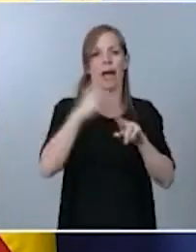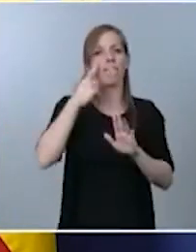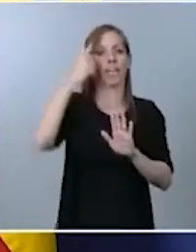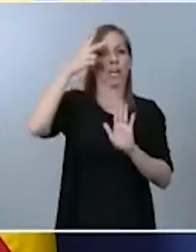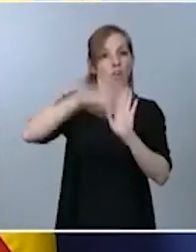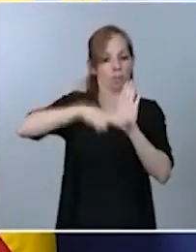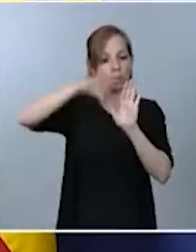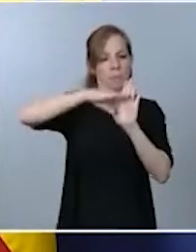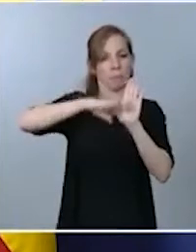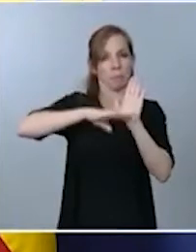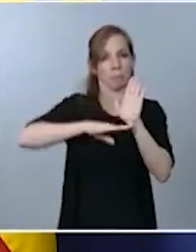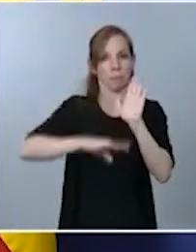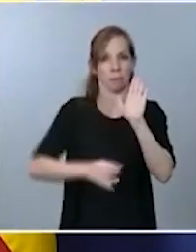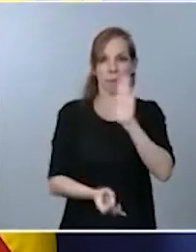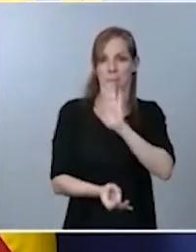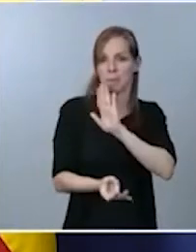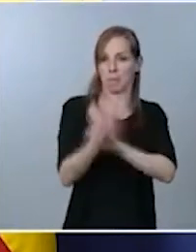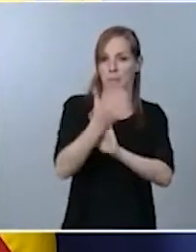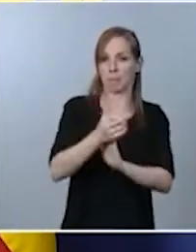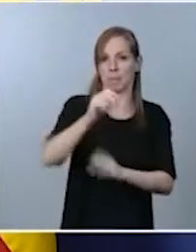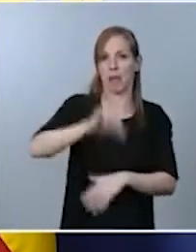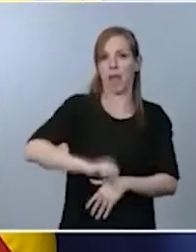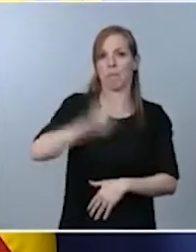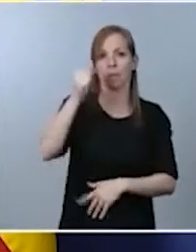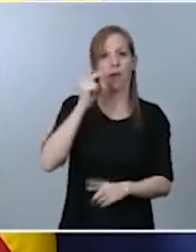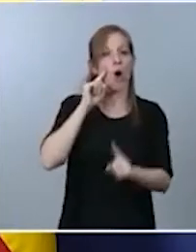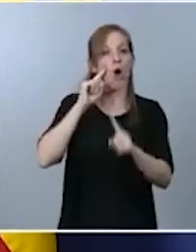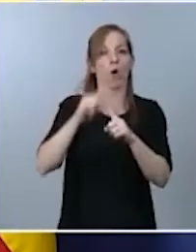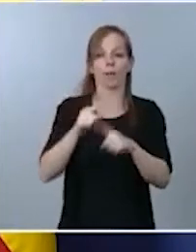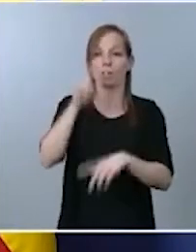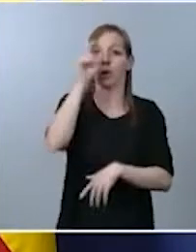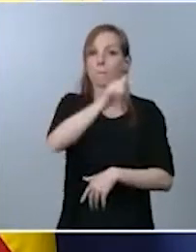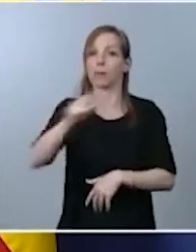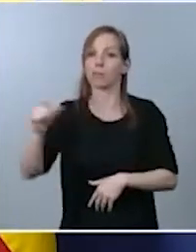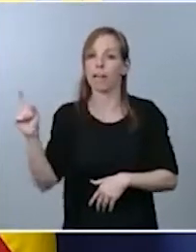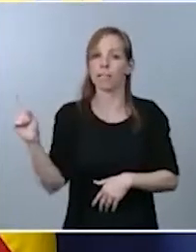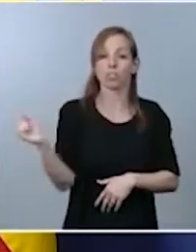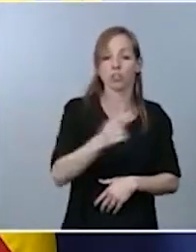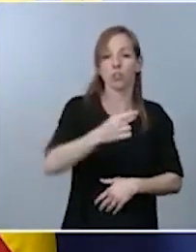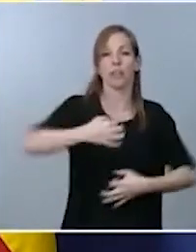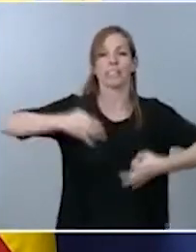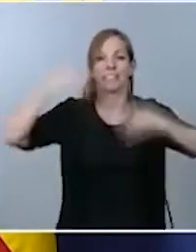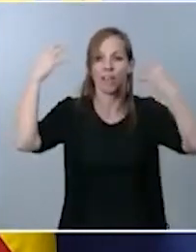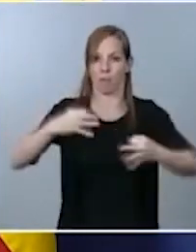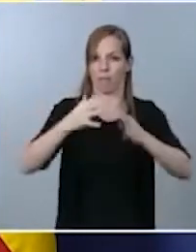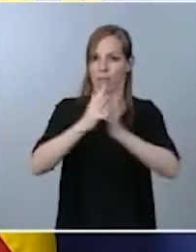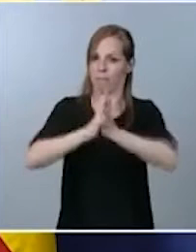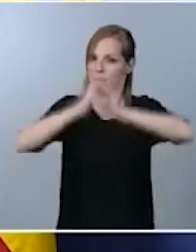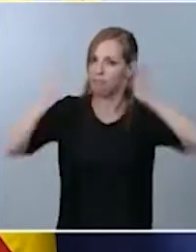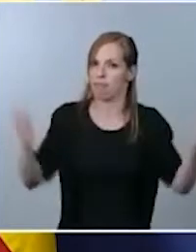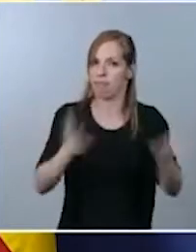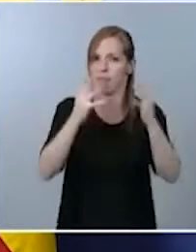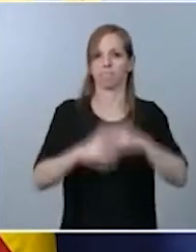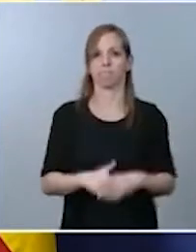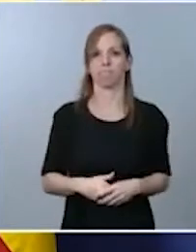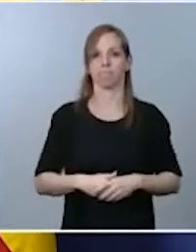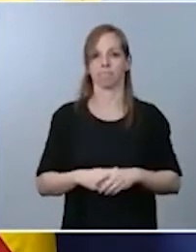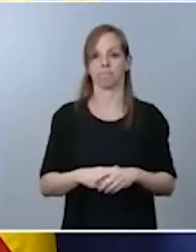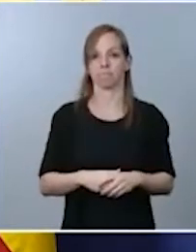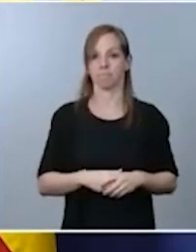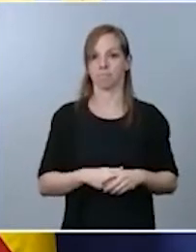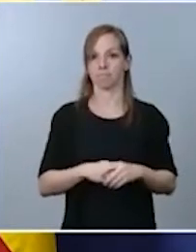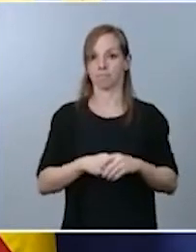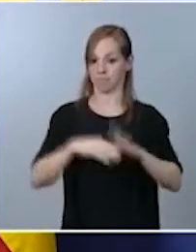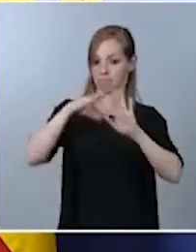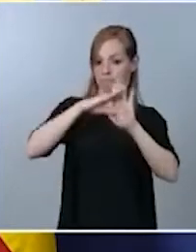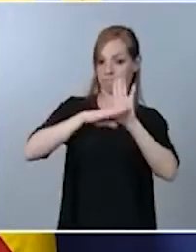impulso a la seguridad de todos los usuarios de la vía pública. Este paquete de reformas, compuesto por